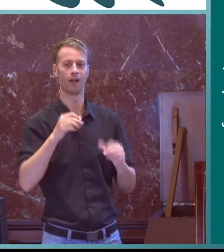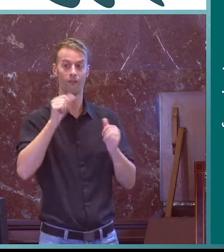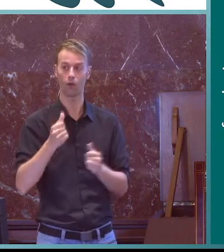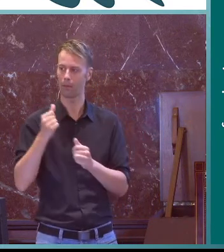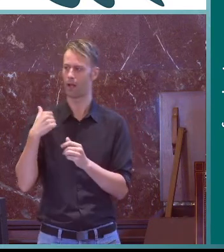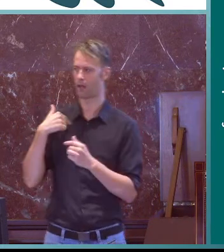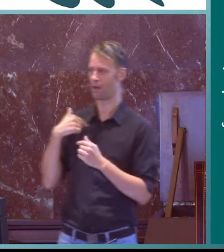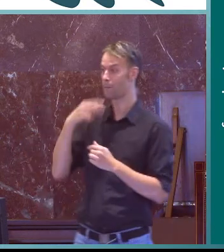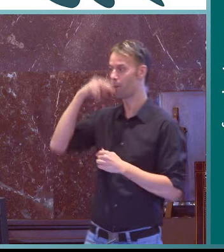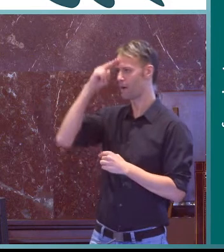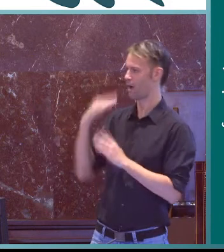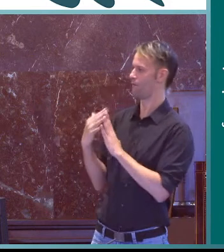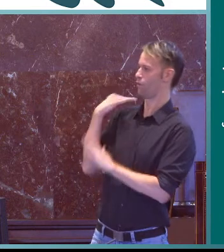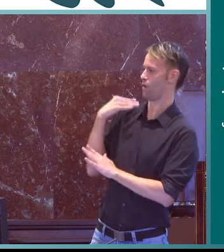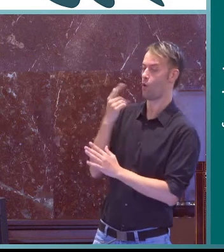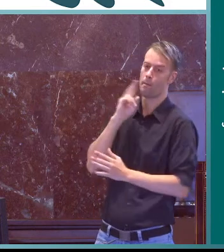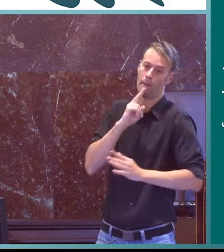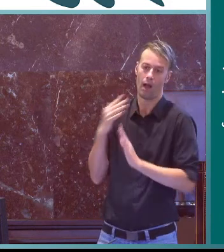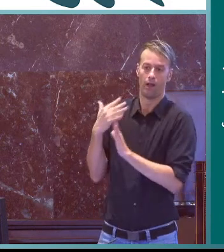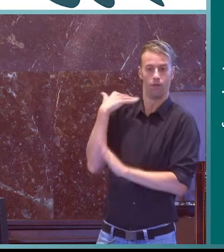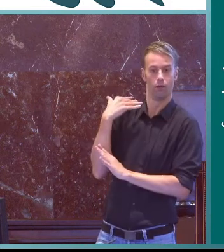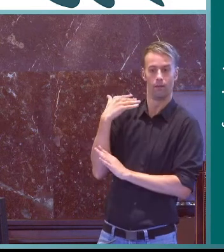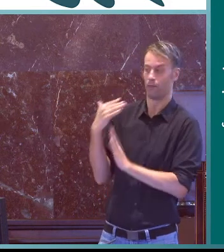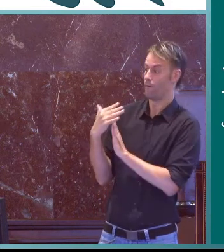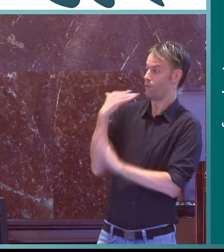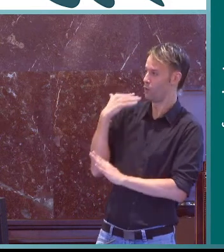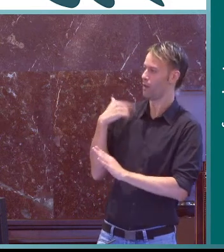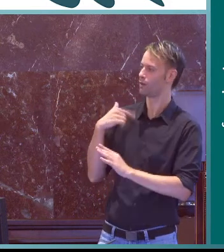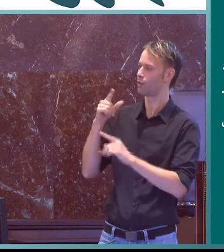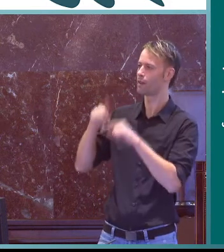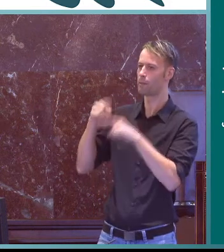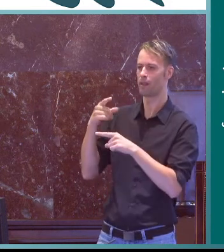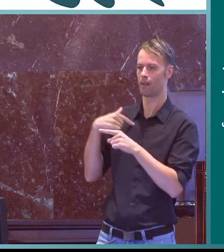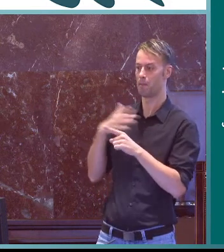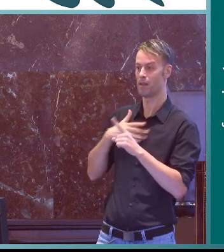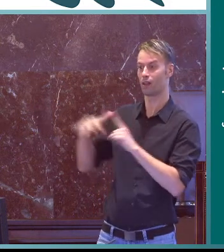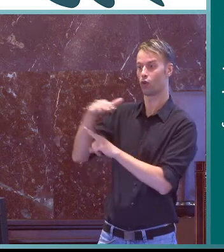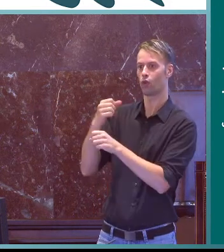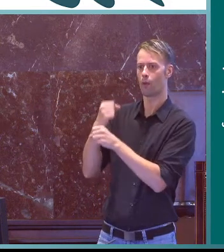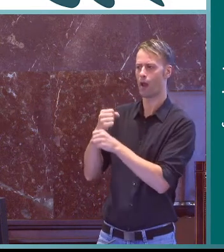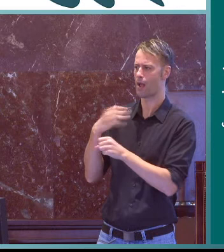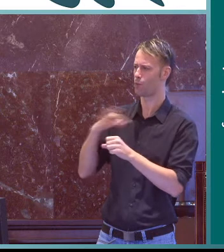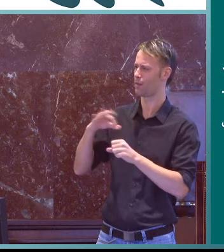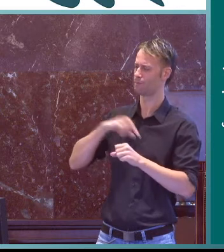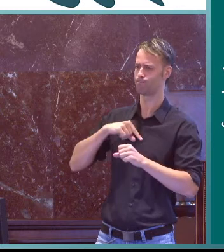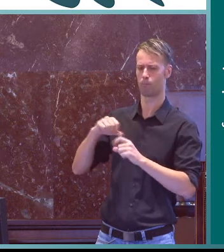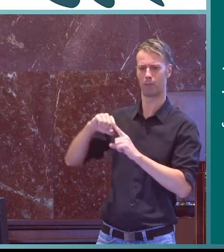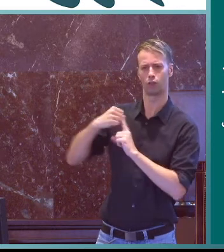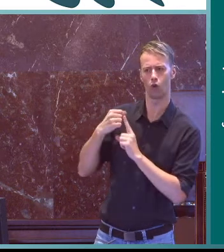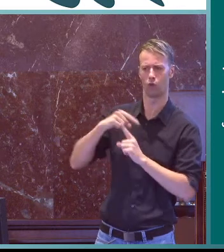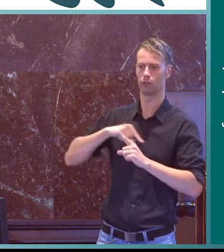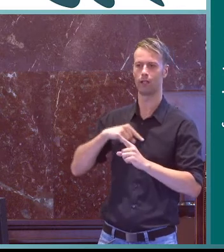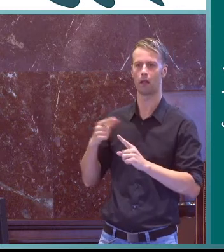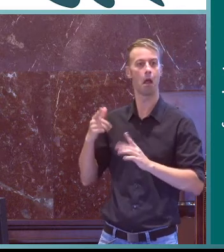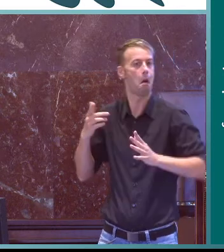lo vean normal esa forma en la que el padre recibe esa información de los compañeros de trabajo puede influir el entorno